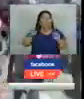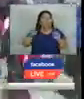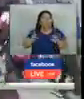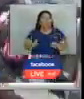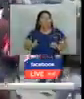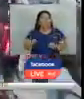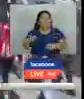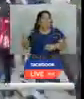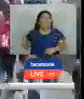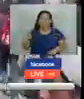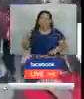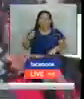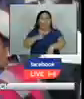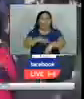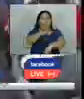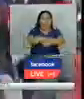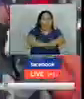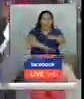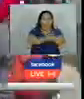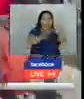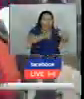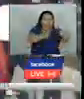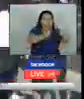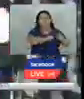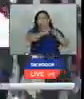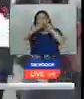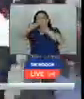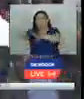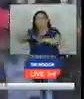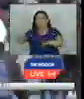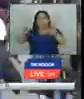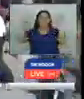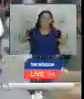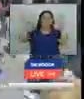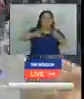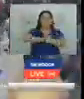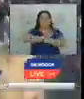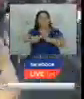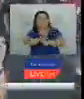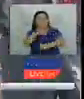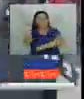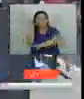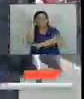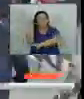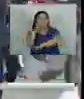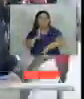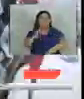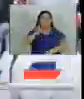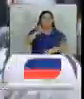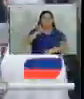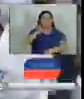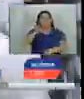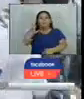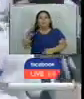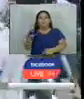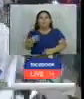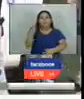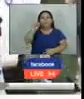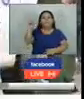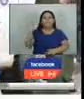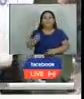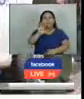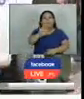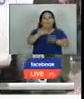hacerlo de forma inmediata por motivos sanitarios debido a la emergencia en 2023 el 56.20